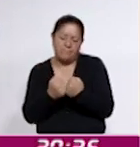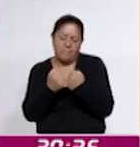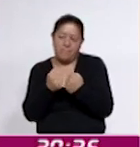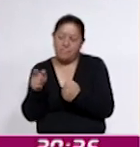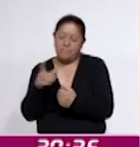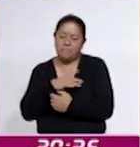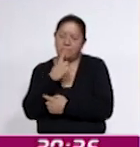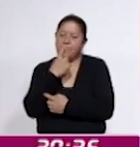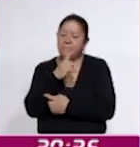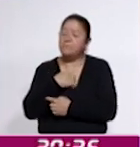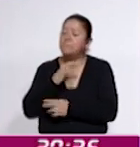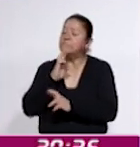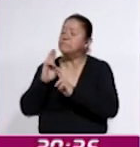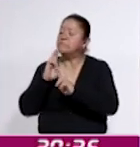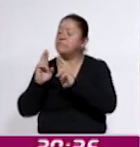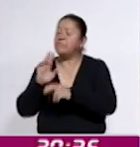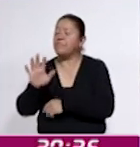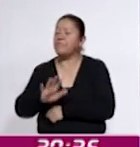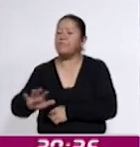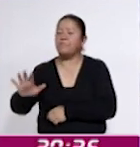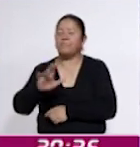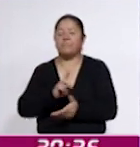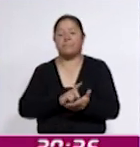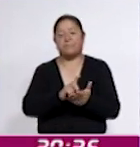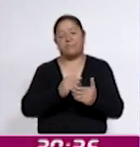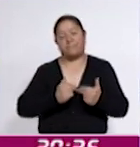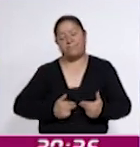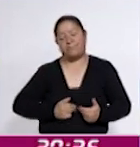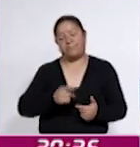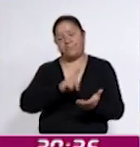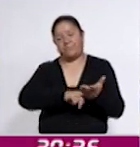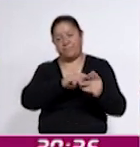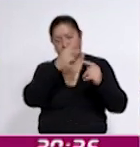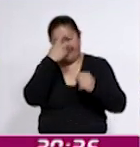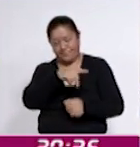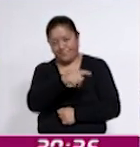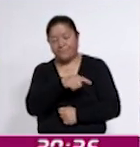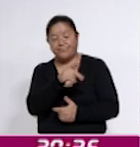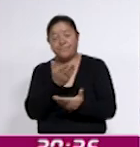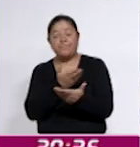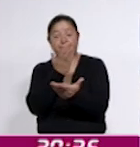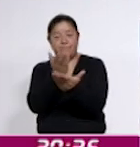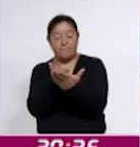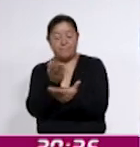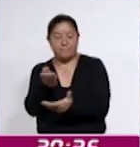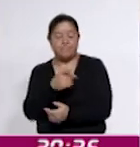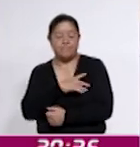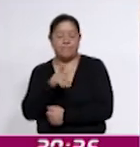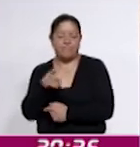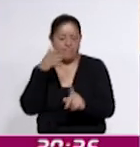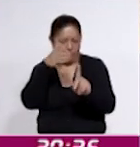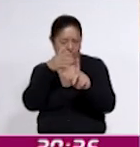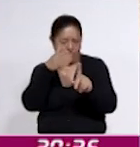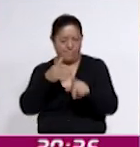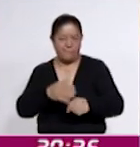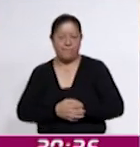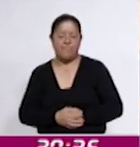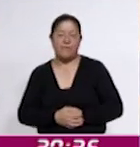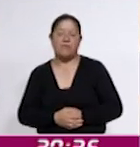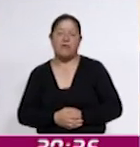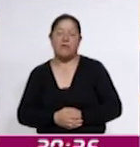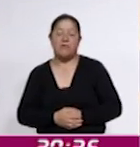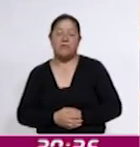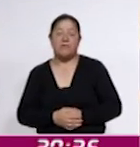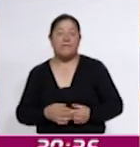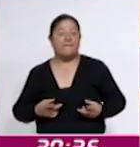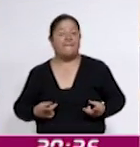ciudadana de los organismos de derechos humanos en México. Dicha propuesta está enfocada principalmente a mejorar la